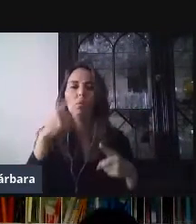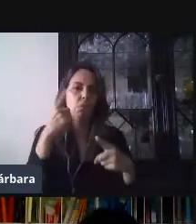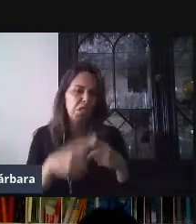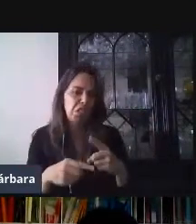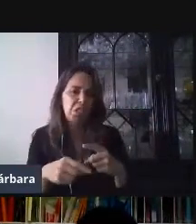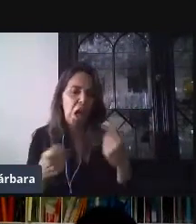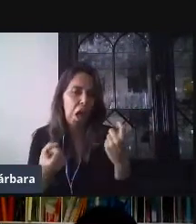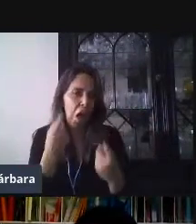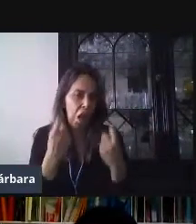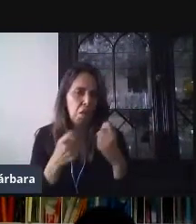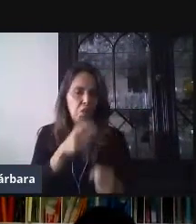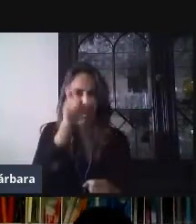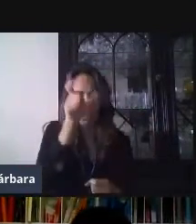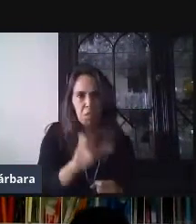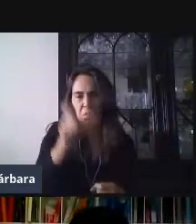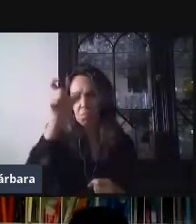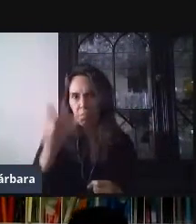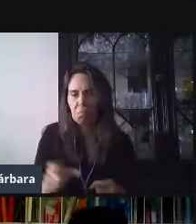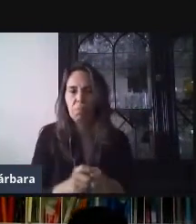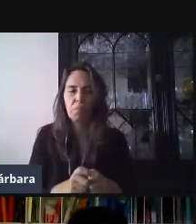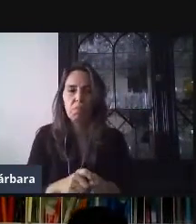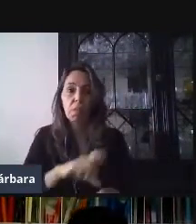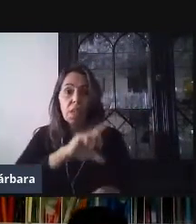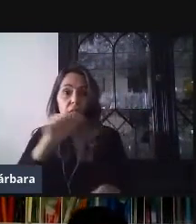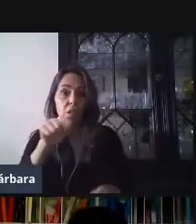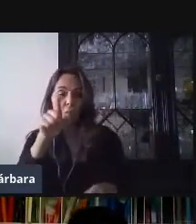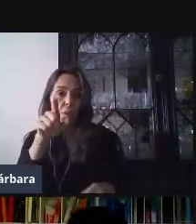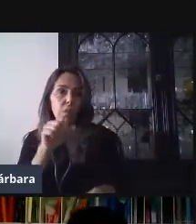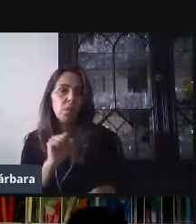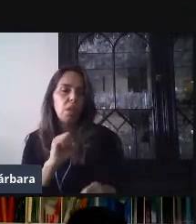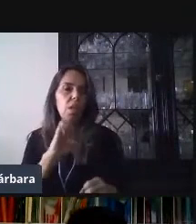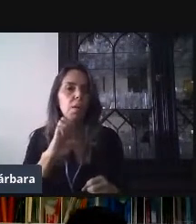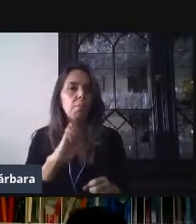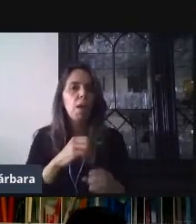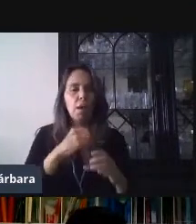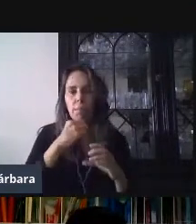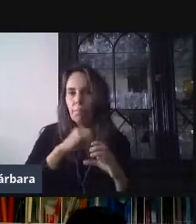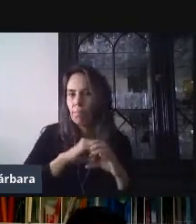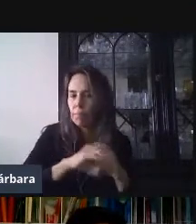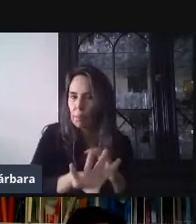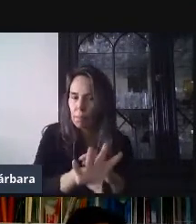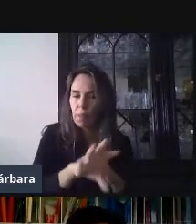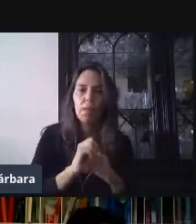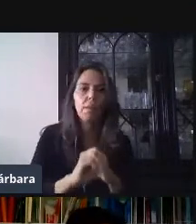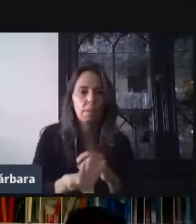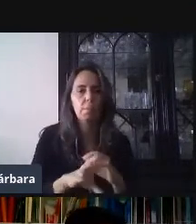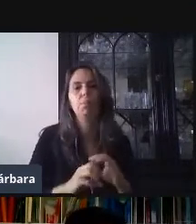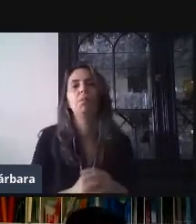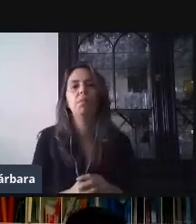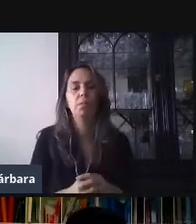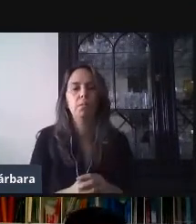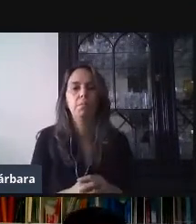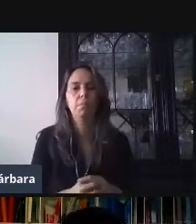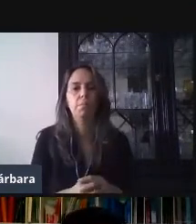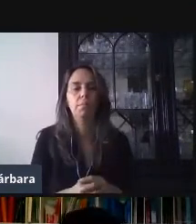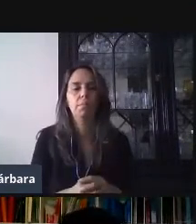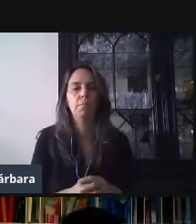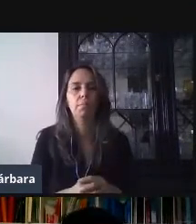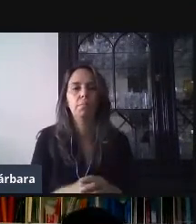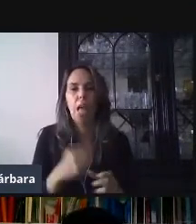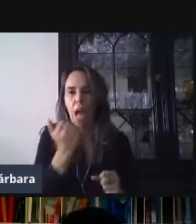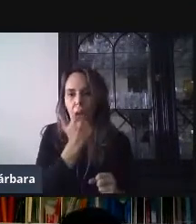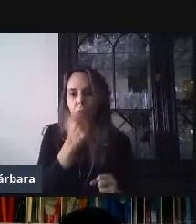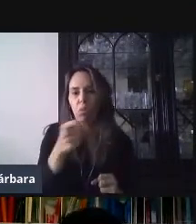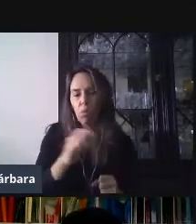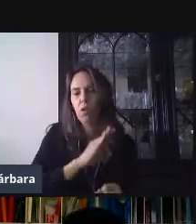Después de él, encontraremos el botón de enviar, el cual nos permitirá compartir nuestro formulario a nuestros alumnos por medio de correo